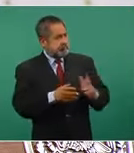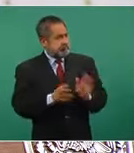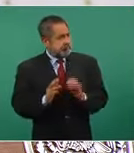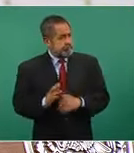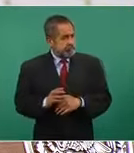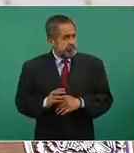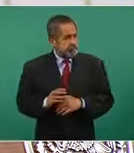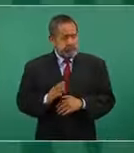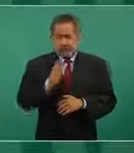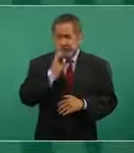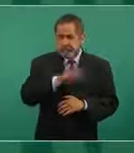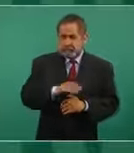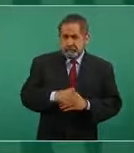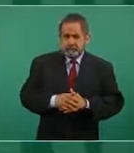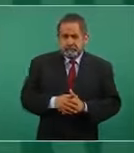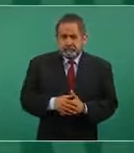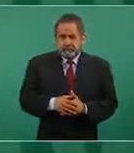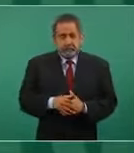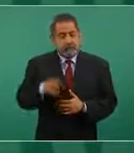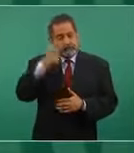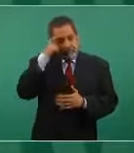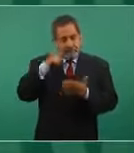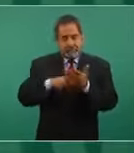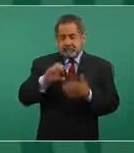entregar los bienes de la nación